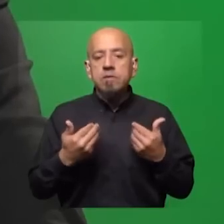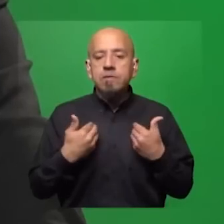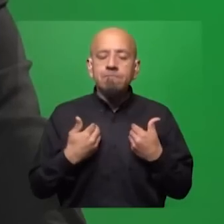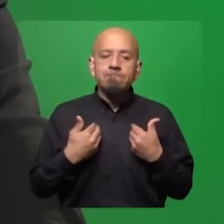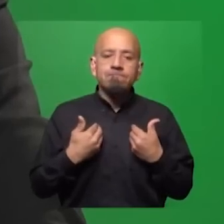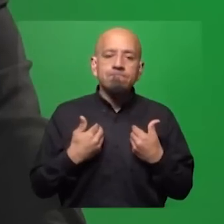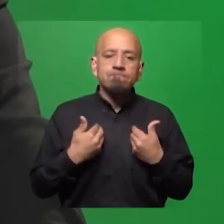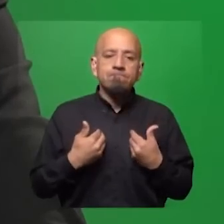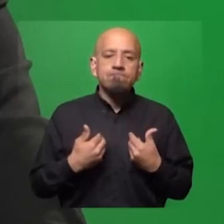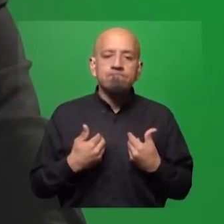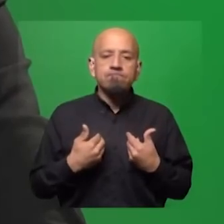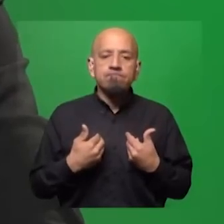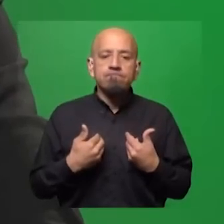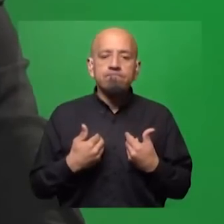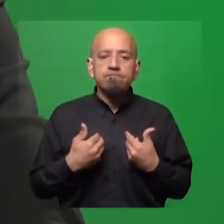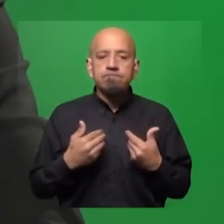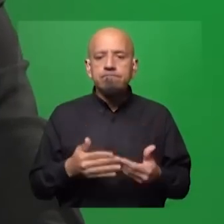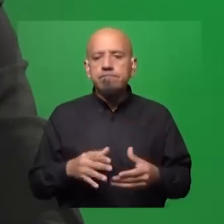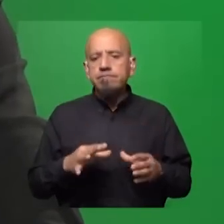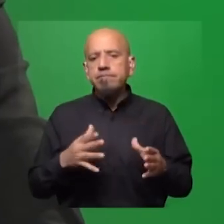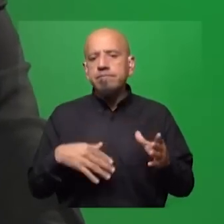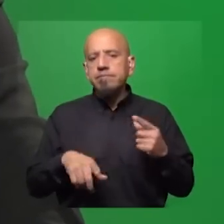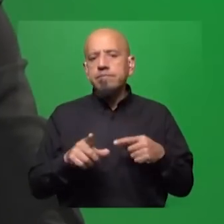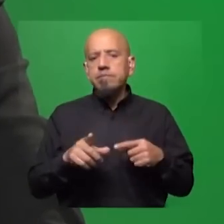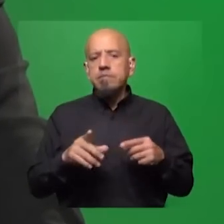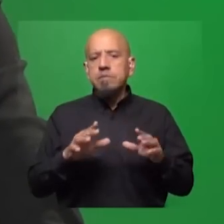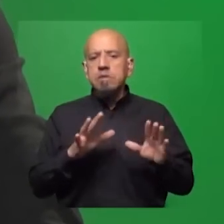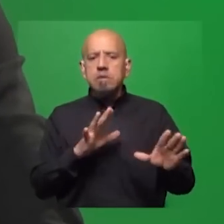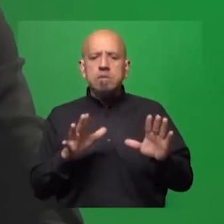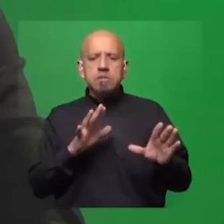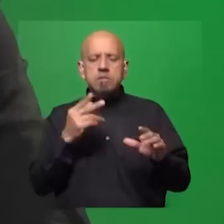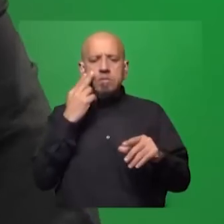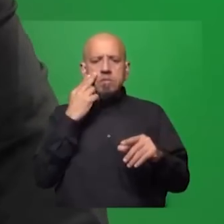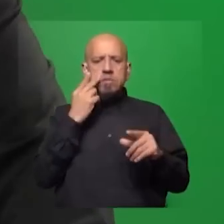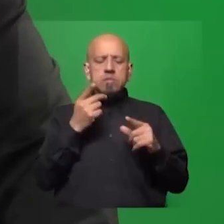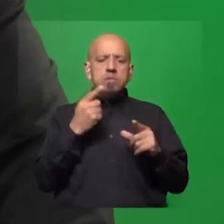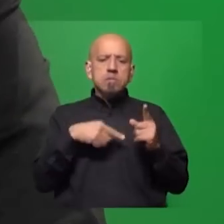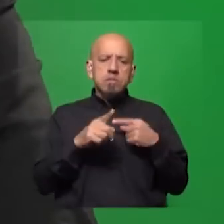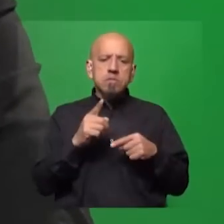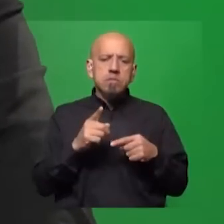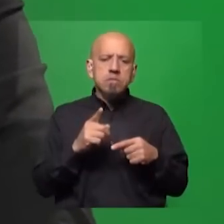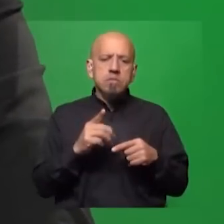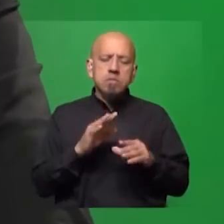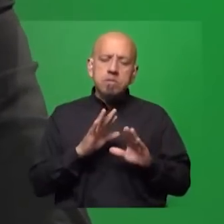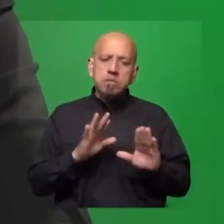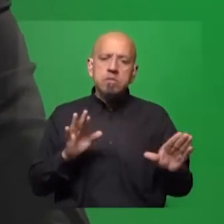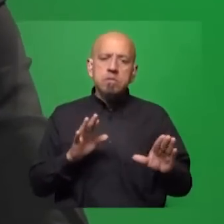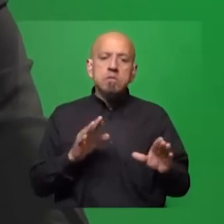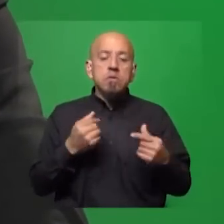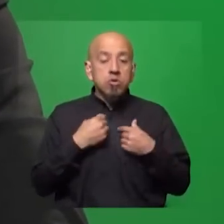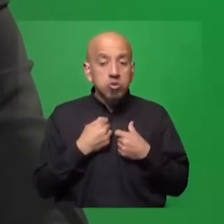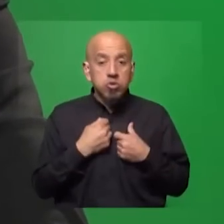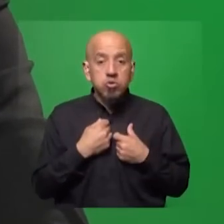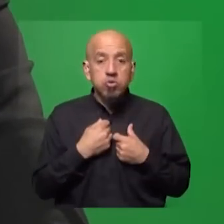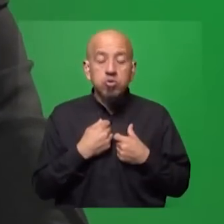de tener esa predisposición como si estuviéramos afectados, fuéramos víctimas, pero otra discusión. Yo estoy